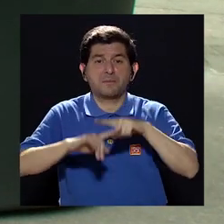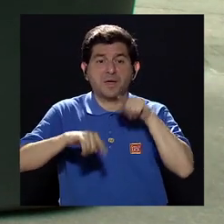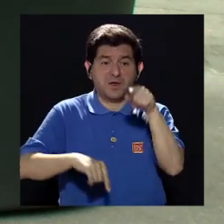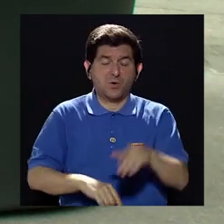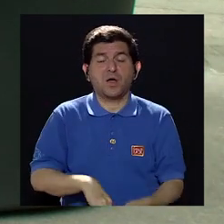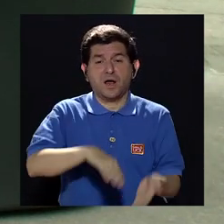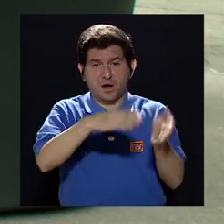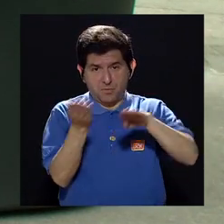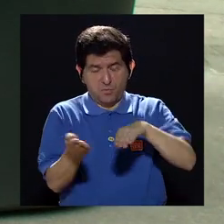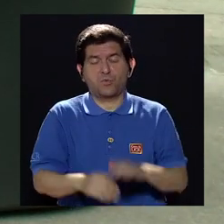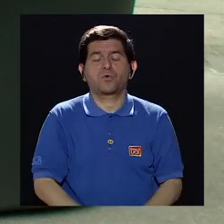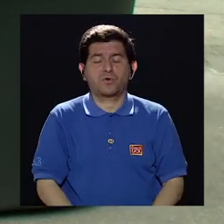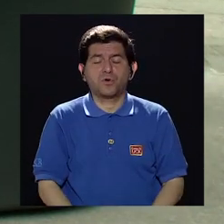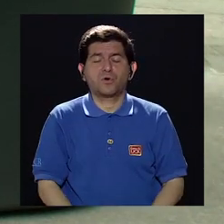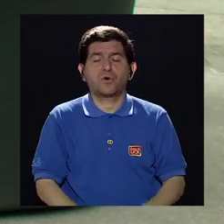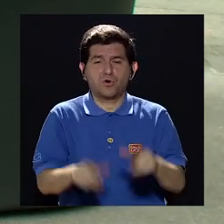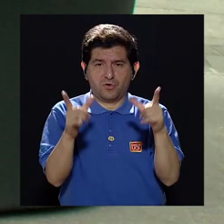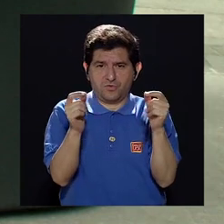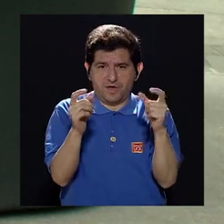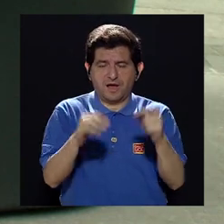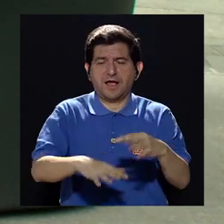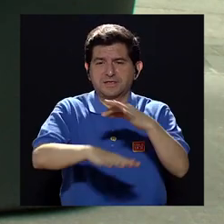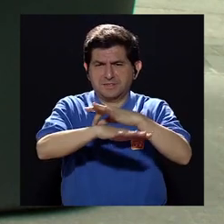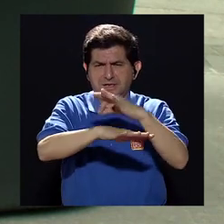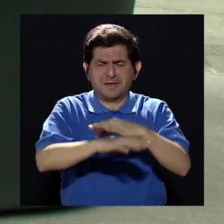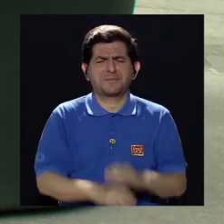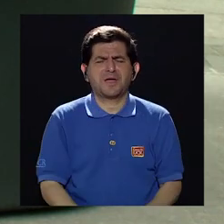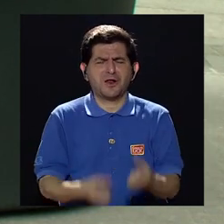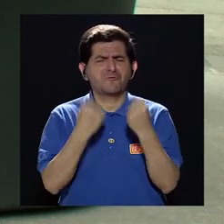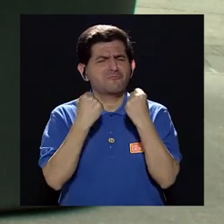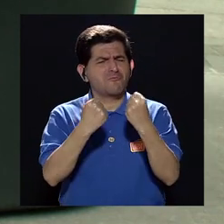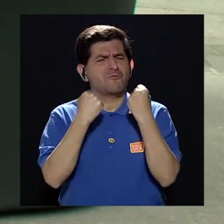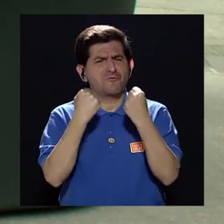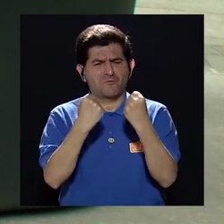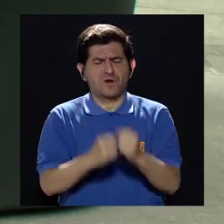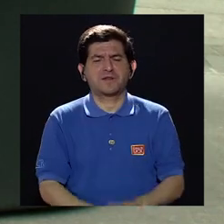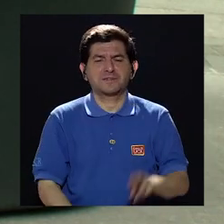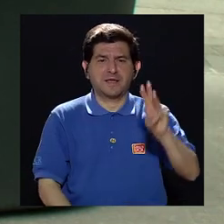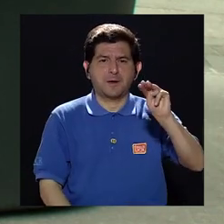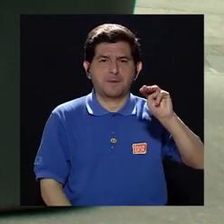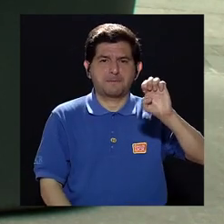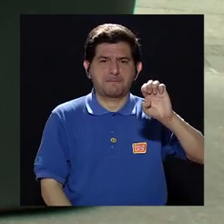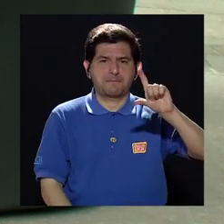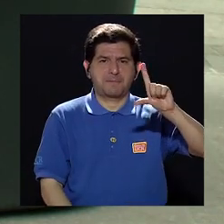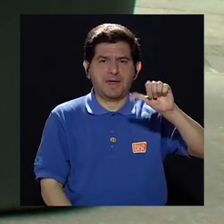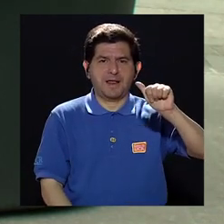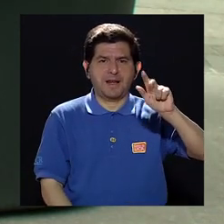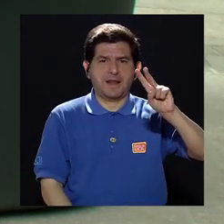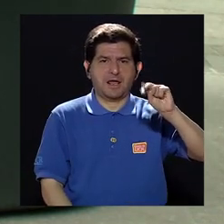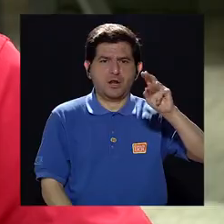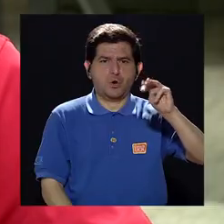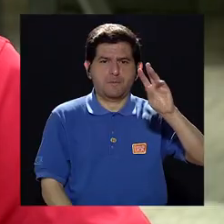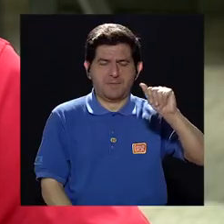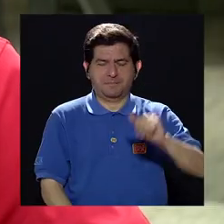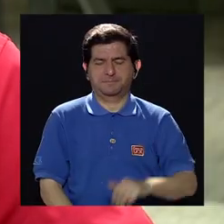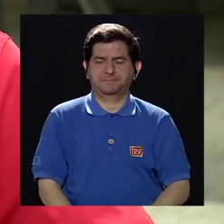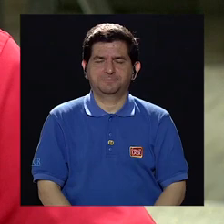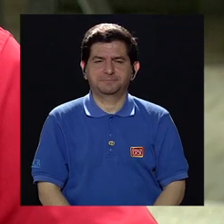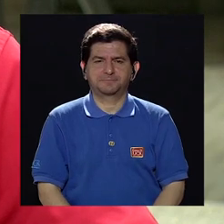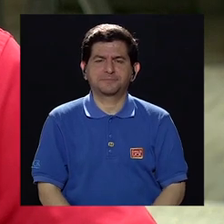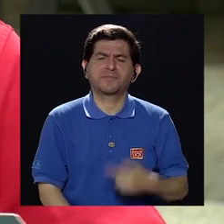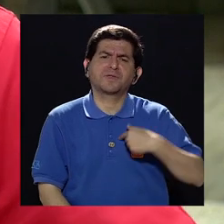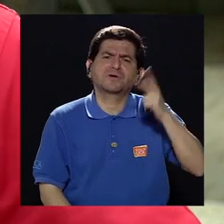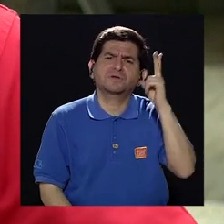lamentablemente de un melanoma, de los más agresivos que había, sí, así fue como él murió. Ahora bien, doctora Bea,